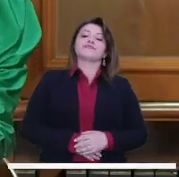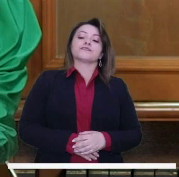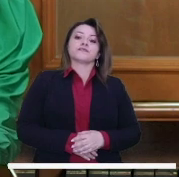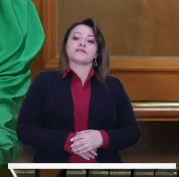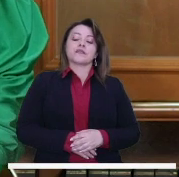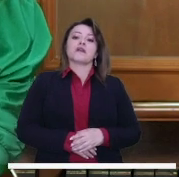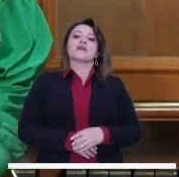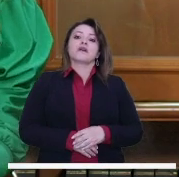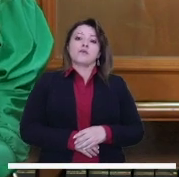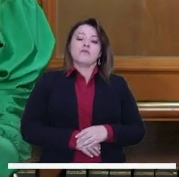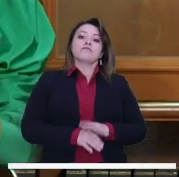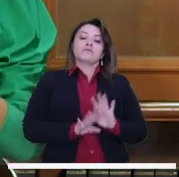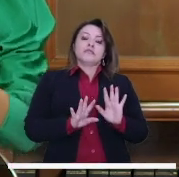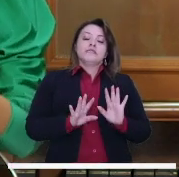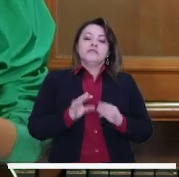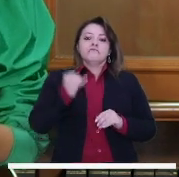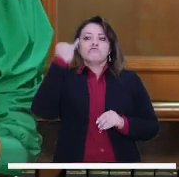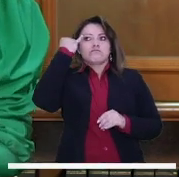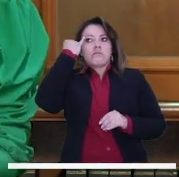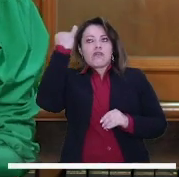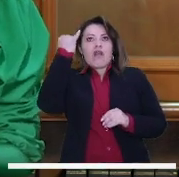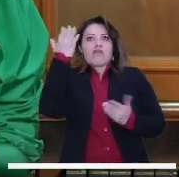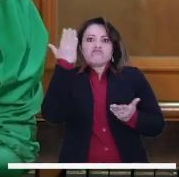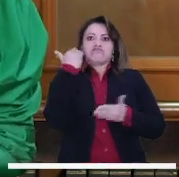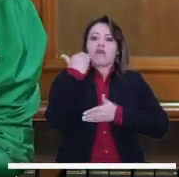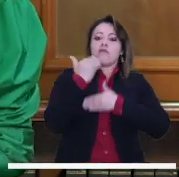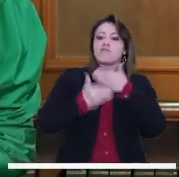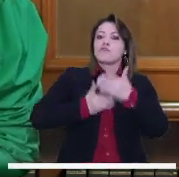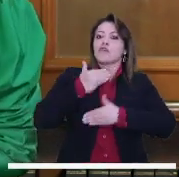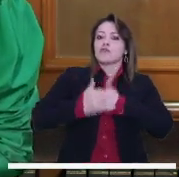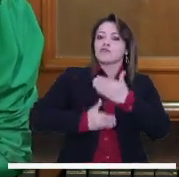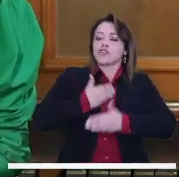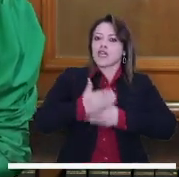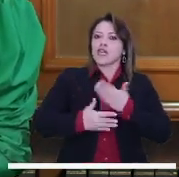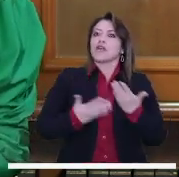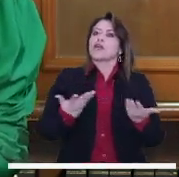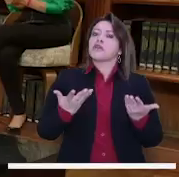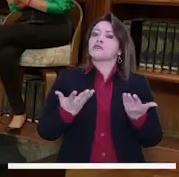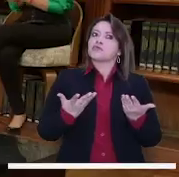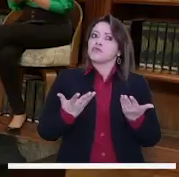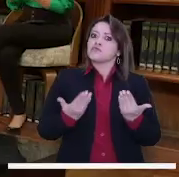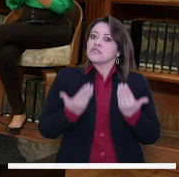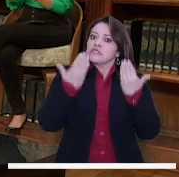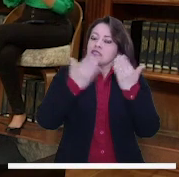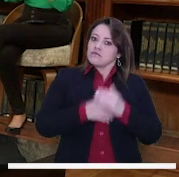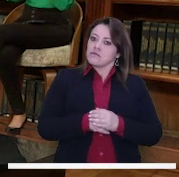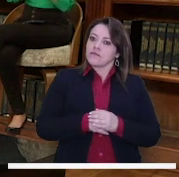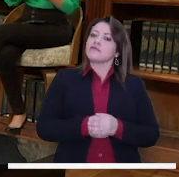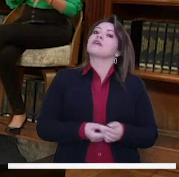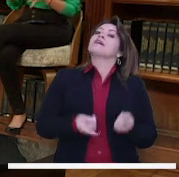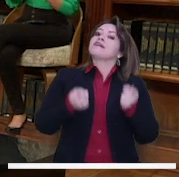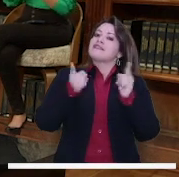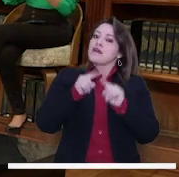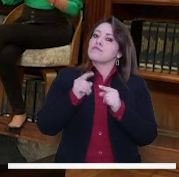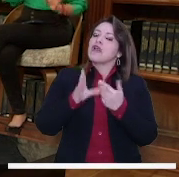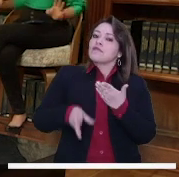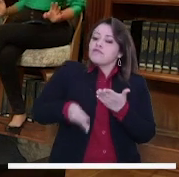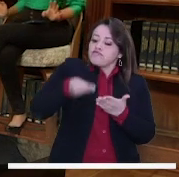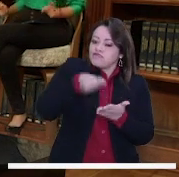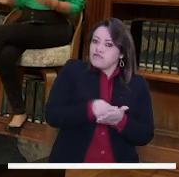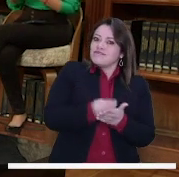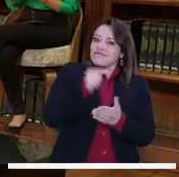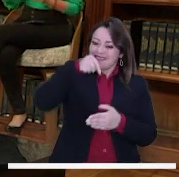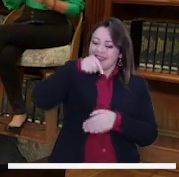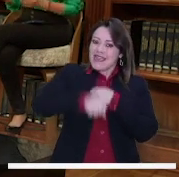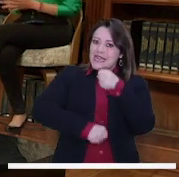Unas iniciativas en medio de este proceso, también concejal Oscar, porque tenemos también una tarifa, una tarifa que